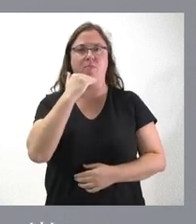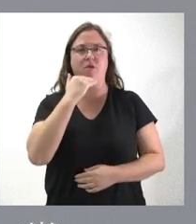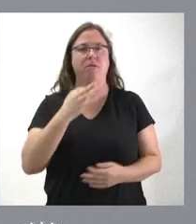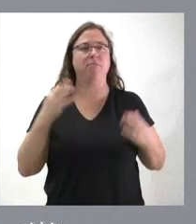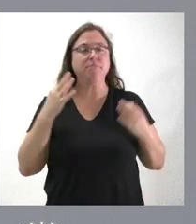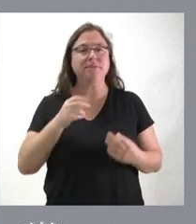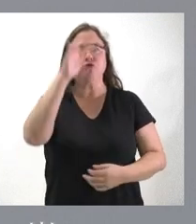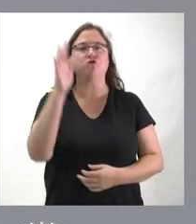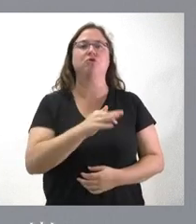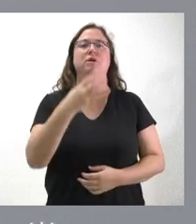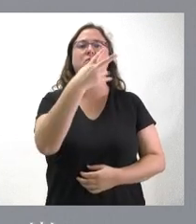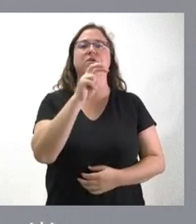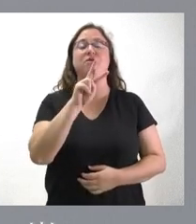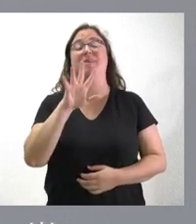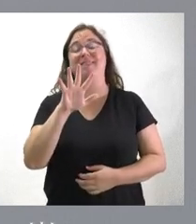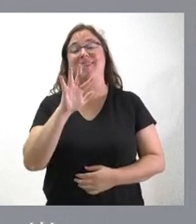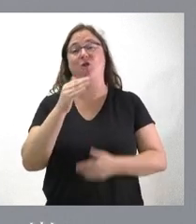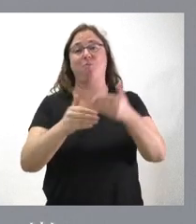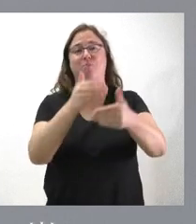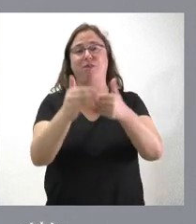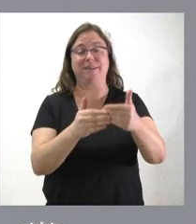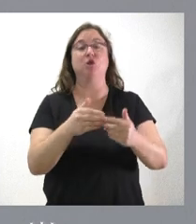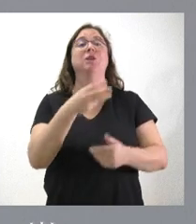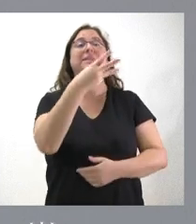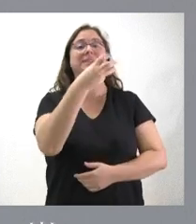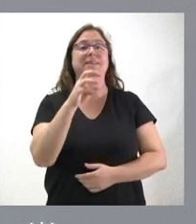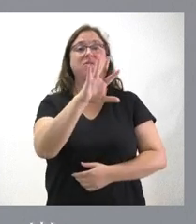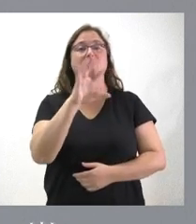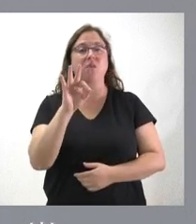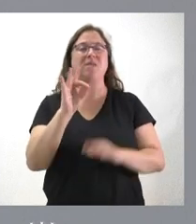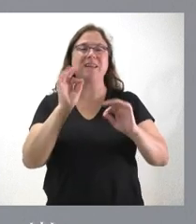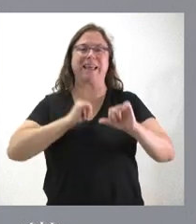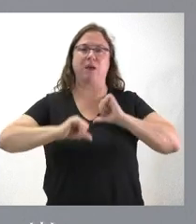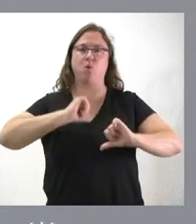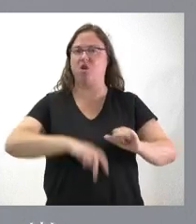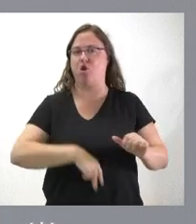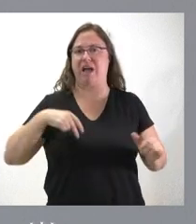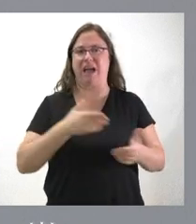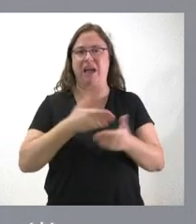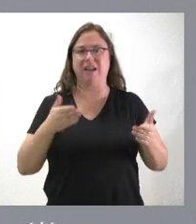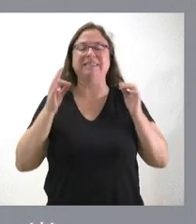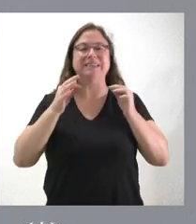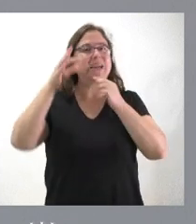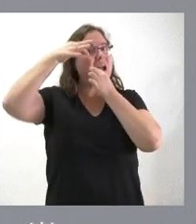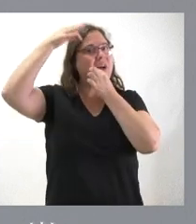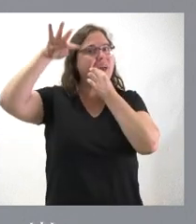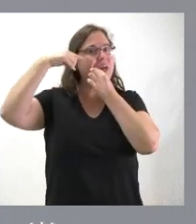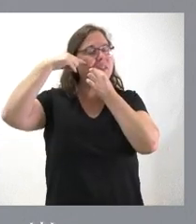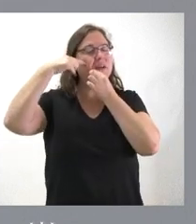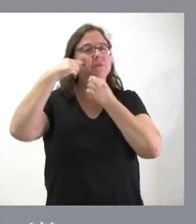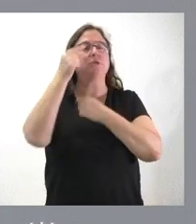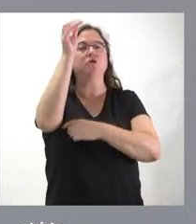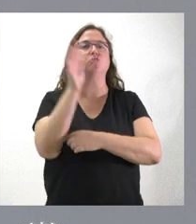425 procesos, de los cuales 350 son procesos quirúrgicos generales para cataratas, por un importe de